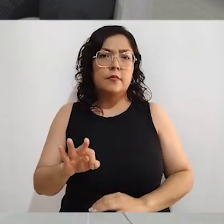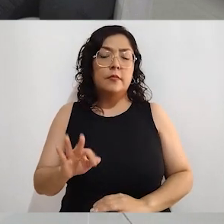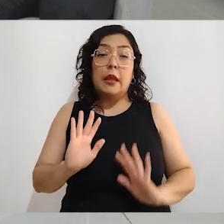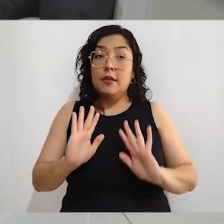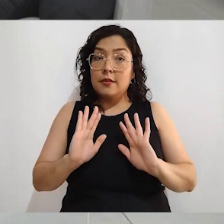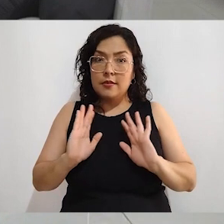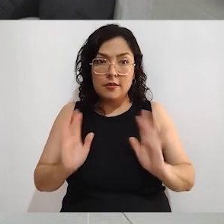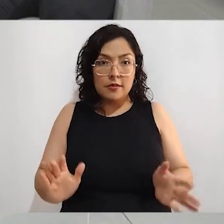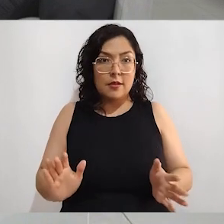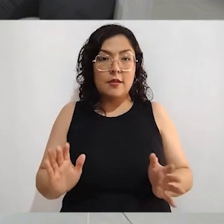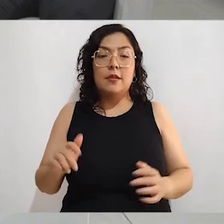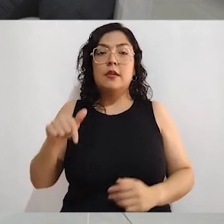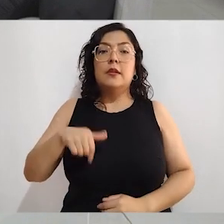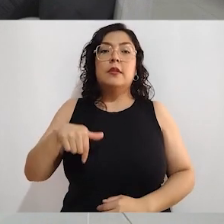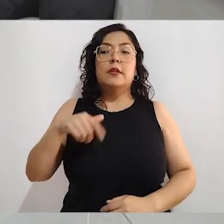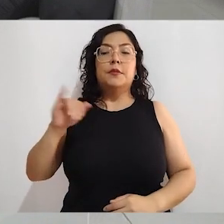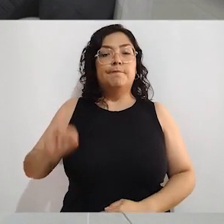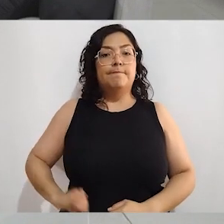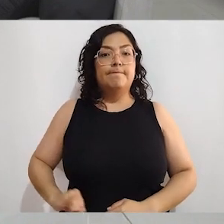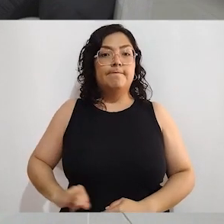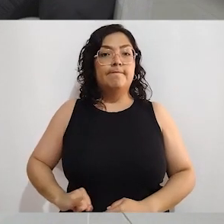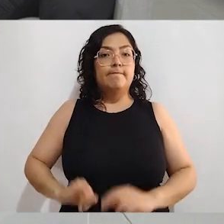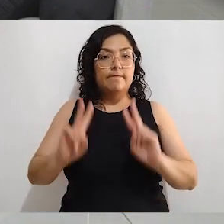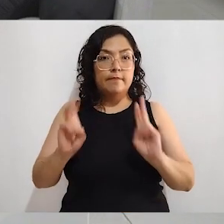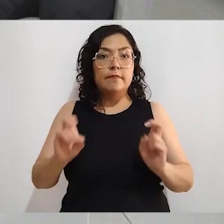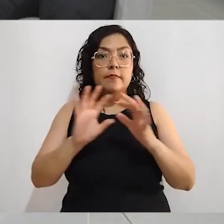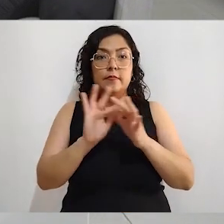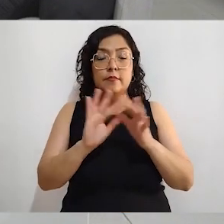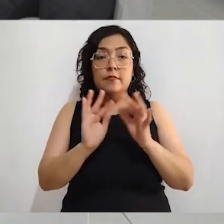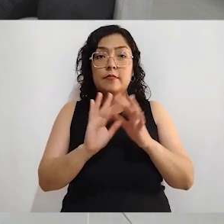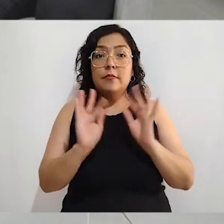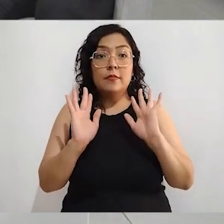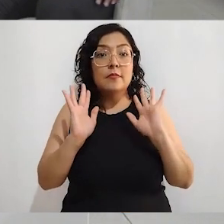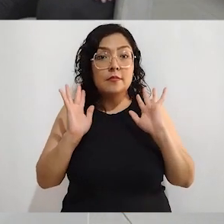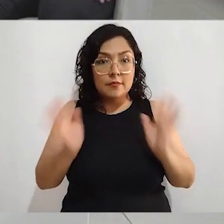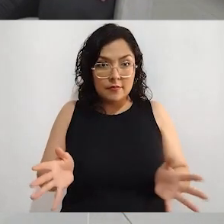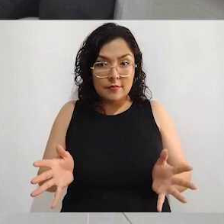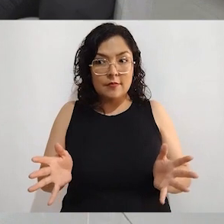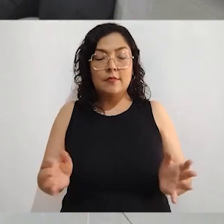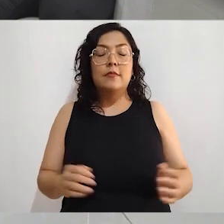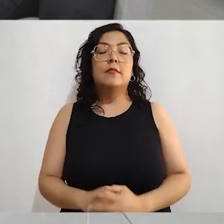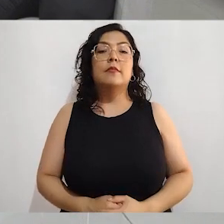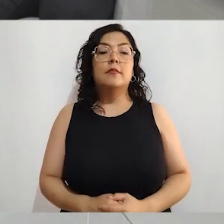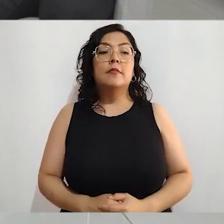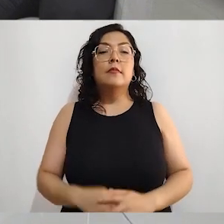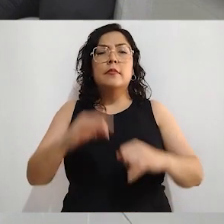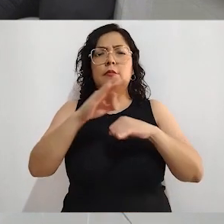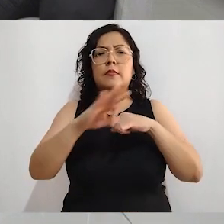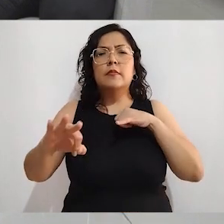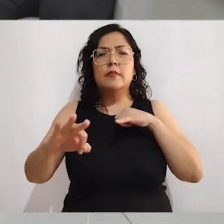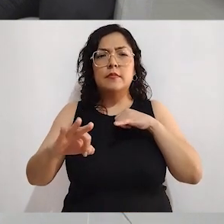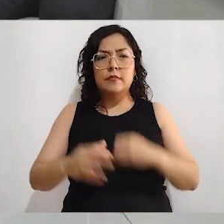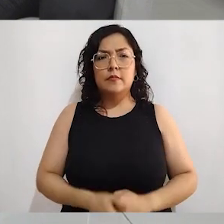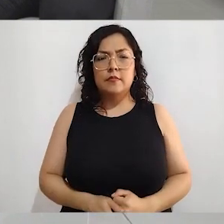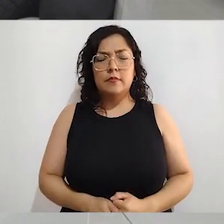para ir cerrando este programa que ha sido muy interesante, que nos ha arrojado mucha luz sobre la participación ciudadana. Por